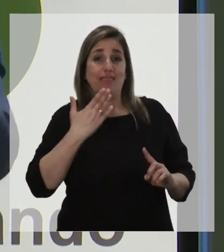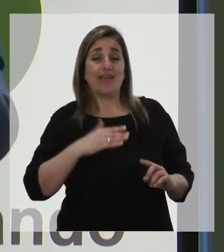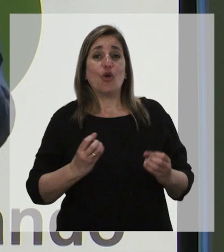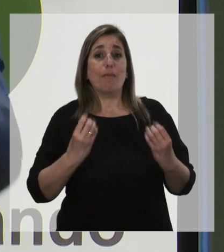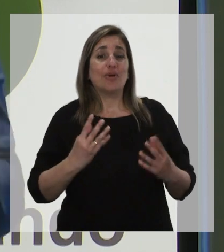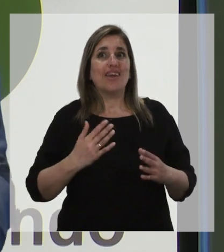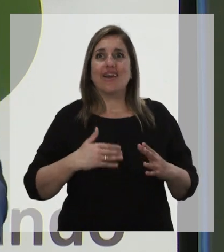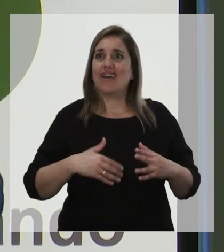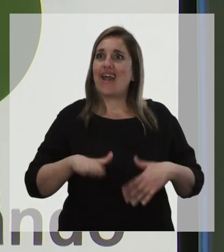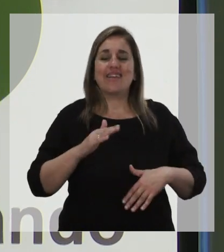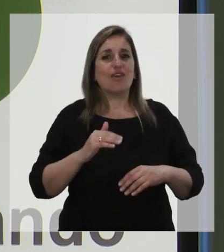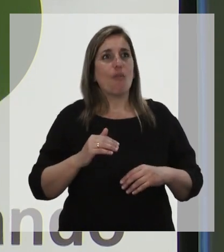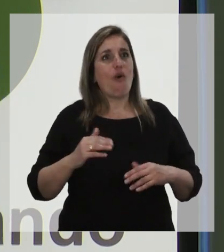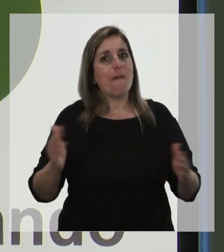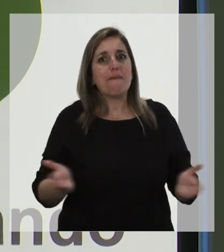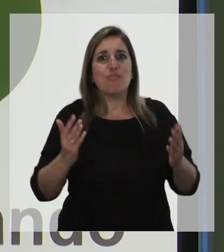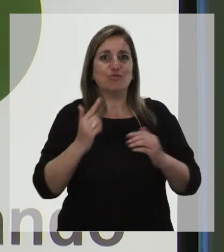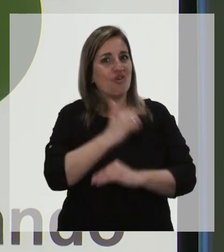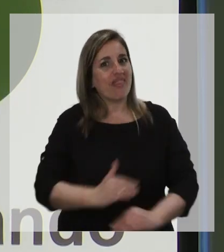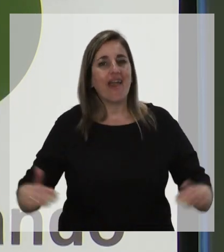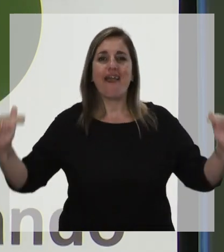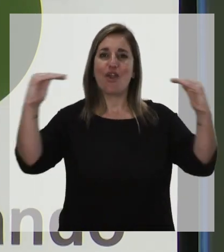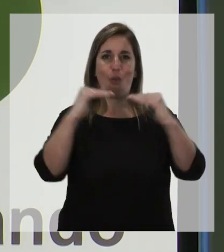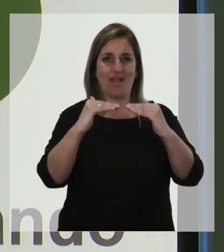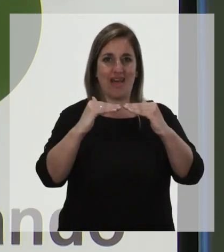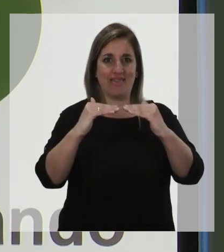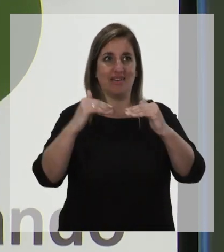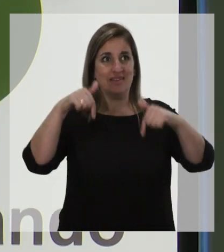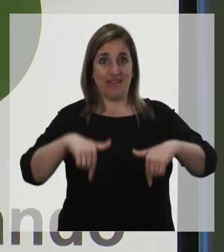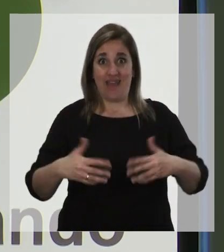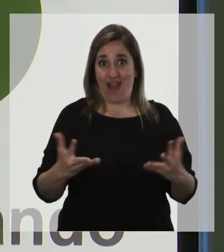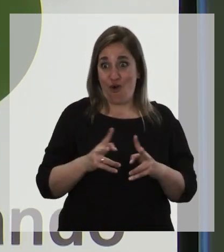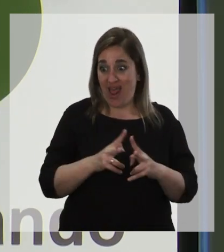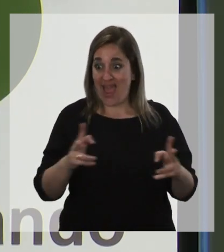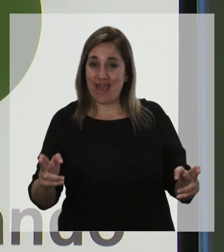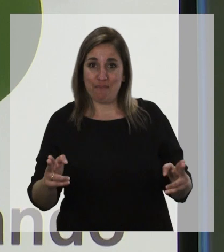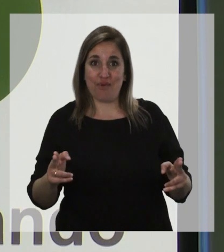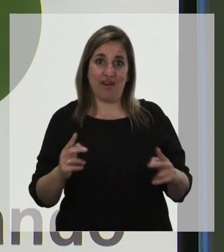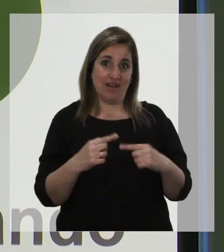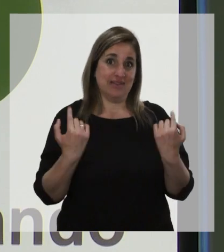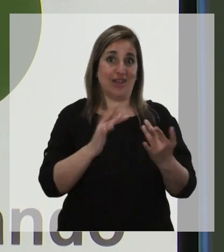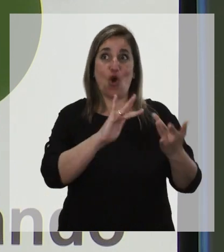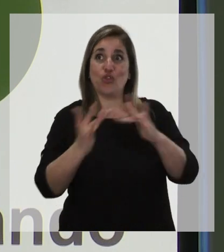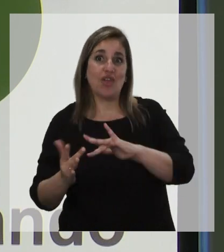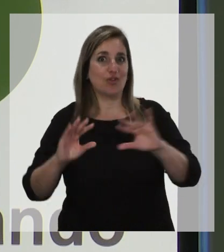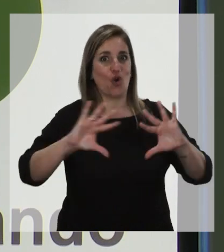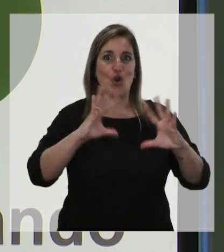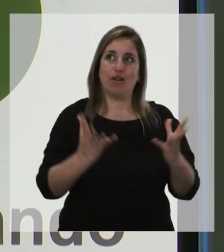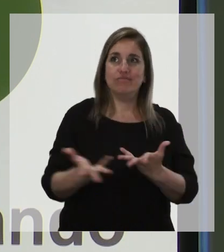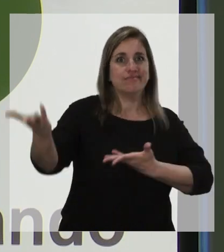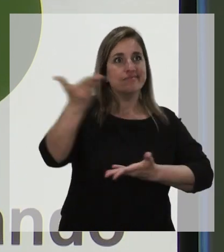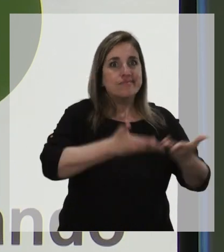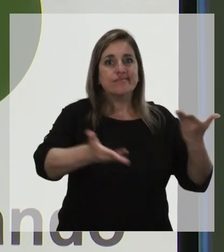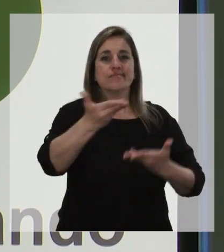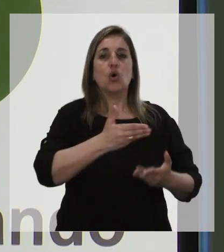impulsor de igualdad, o uno de los grandes impulsores de igualdad de esta época, es la globalización. Que un